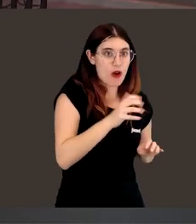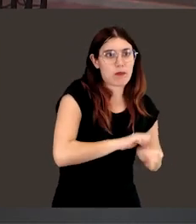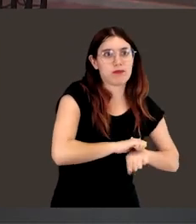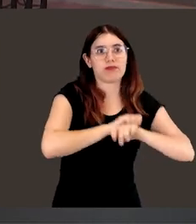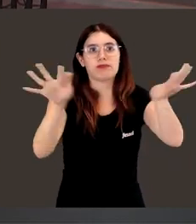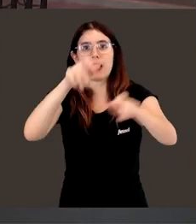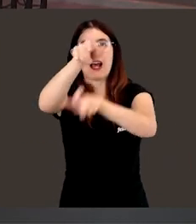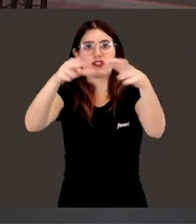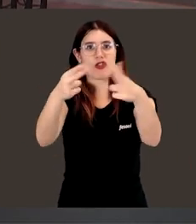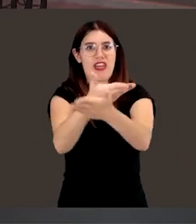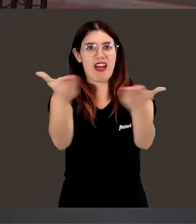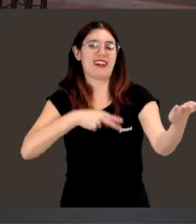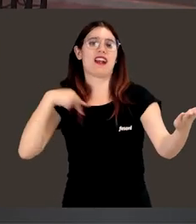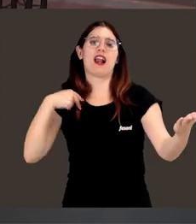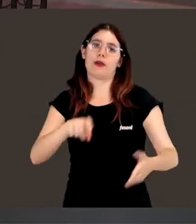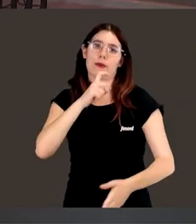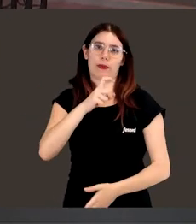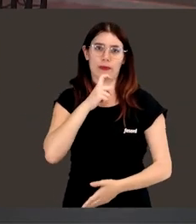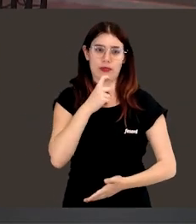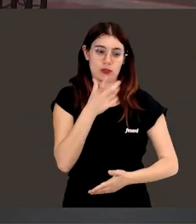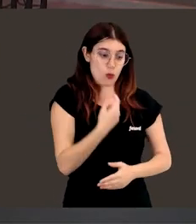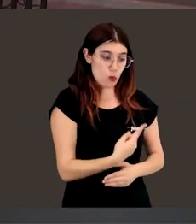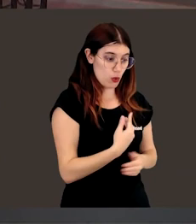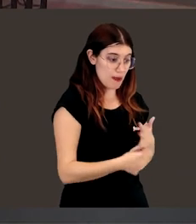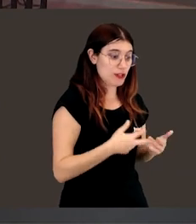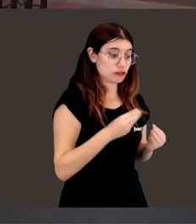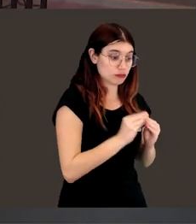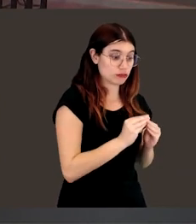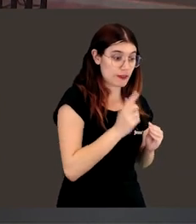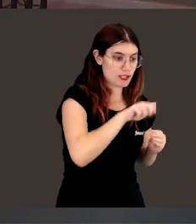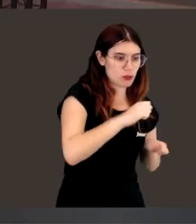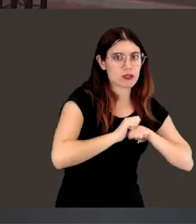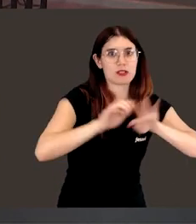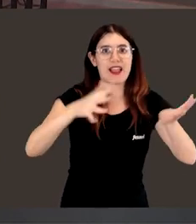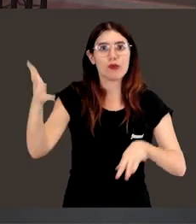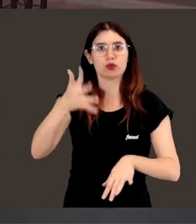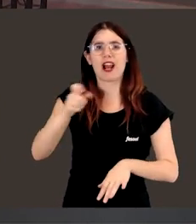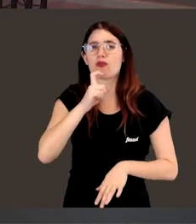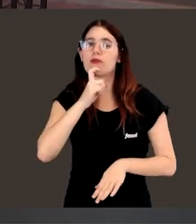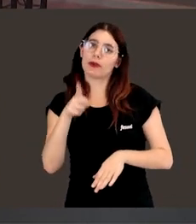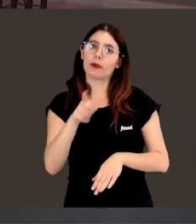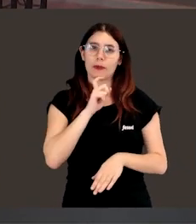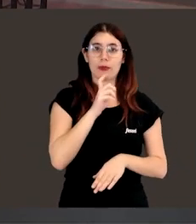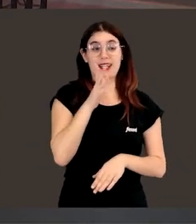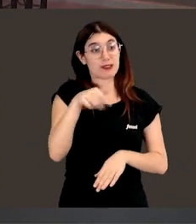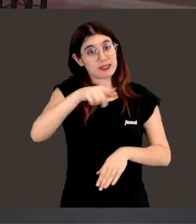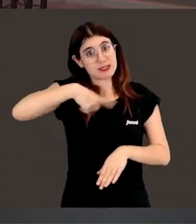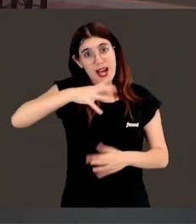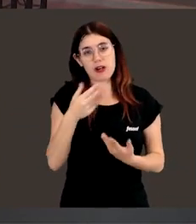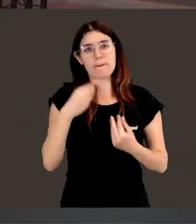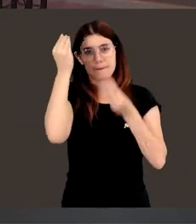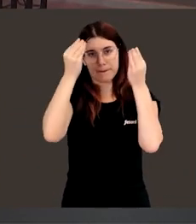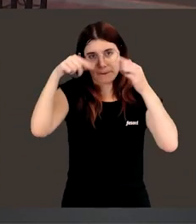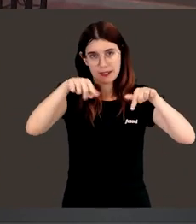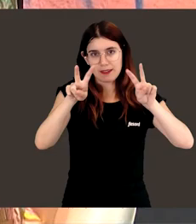que haces uno de manera casi más artesanal, cómo hacerlo de manera industrial. Y estamos en eso, viendo cómo hacemos ese paso para que estas